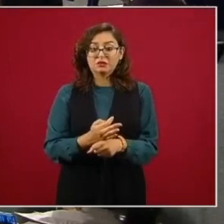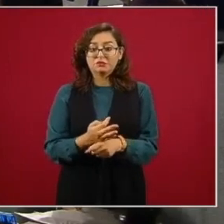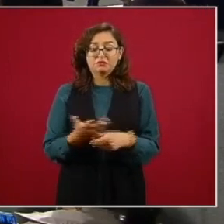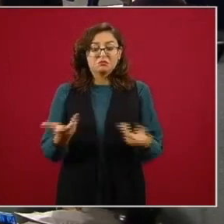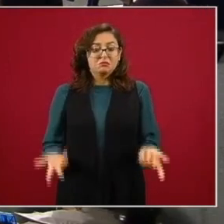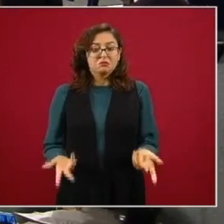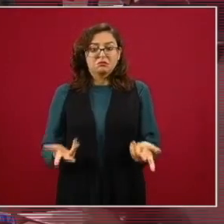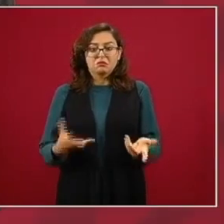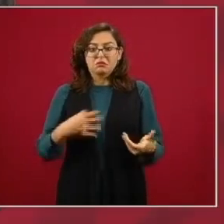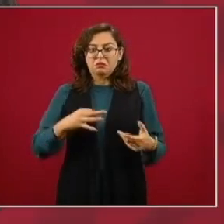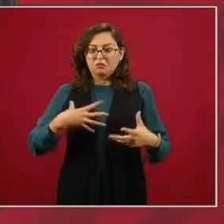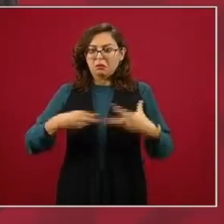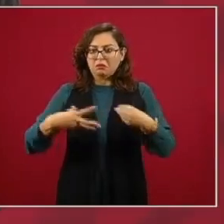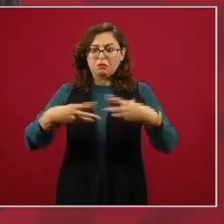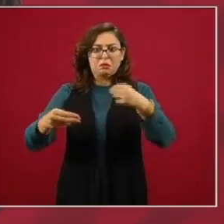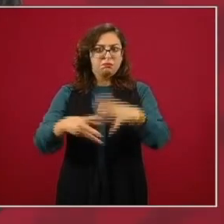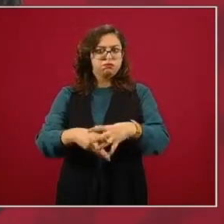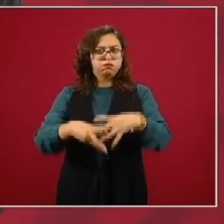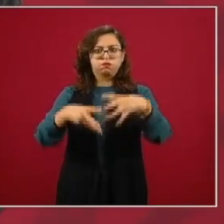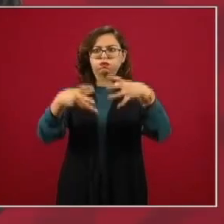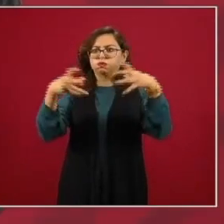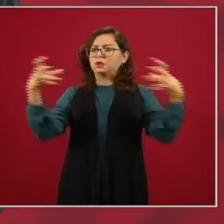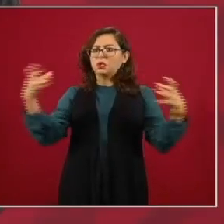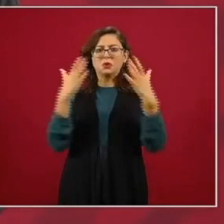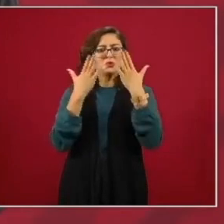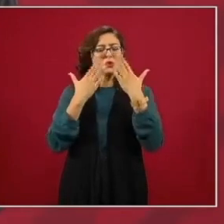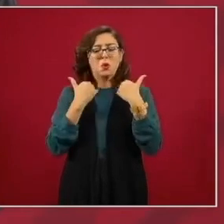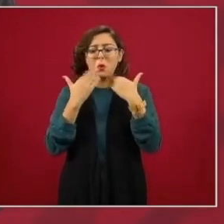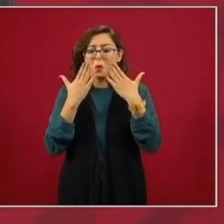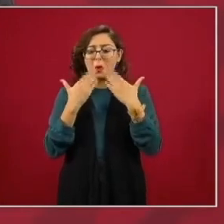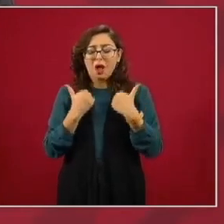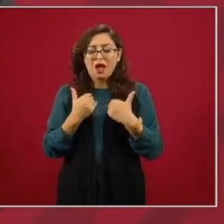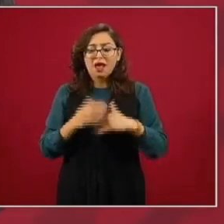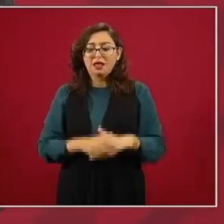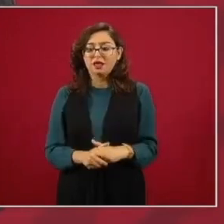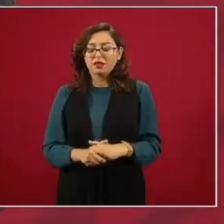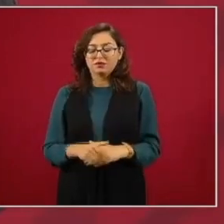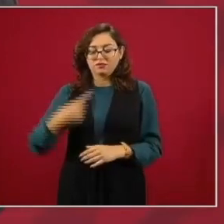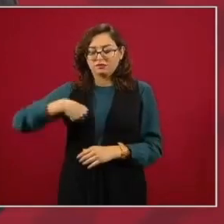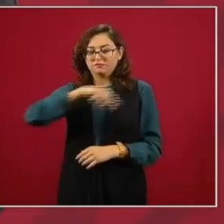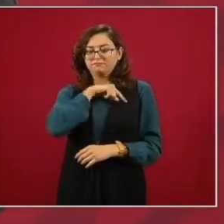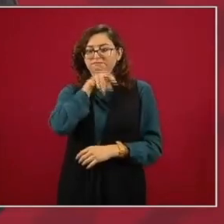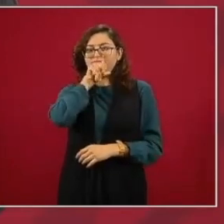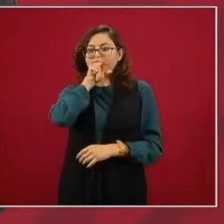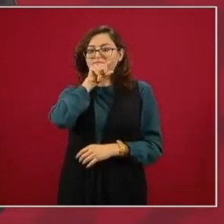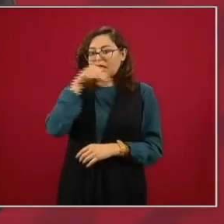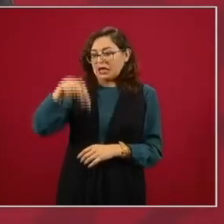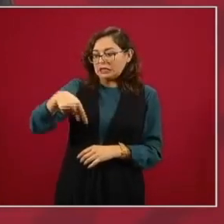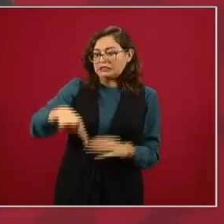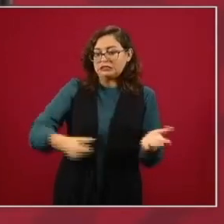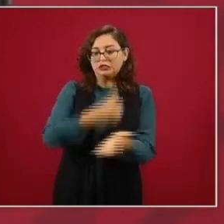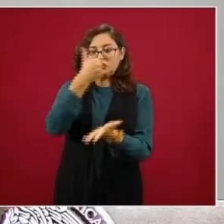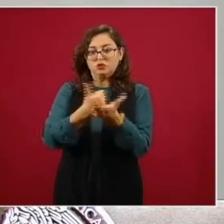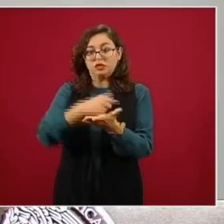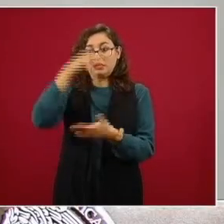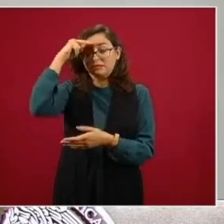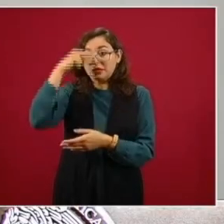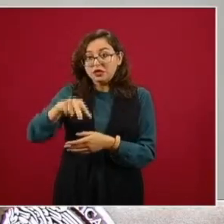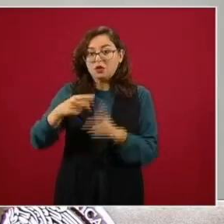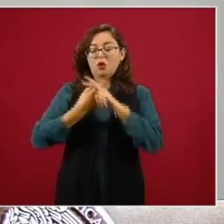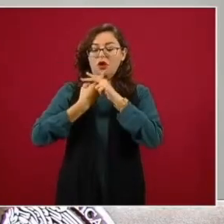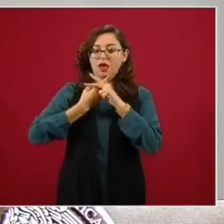rebrotes teníamos la preocupación en el caso de la Ciudad de México que se abrió